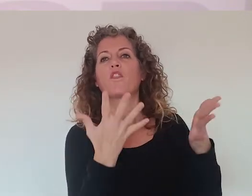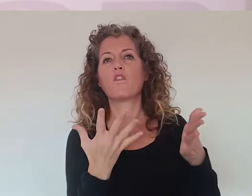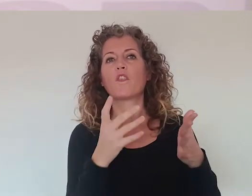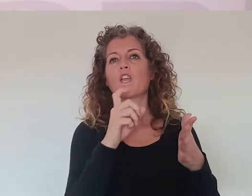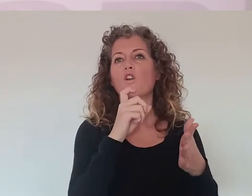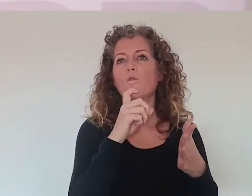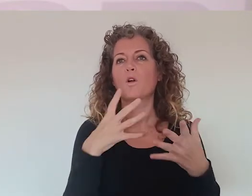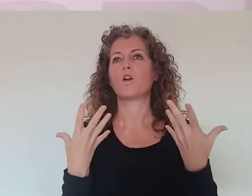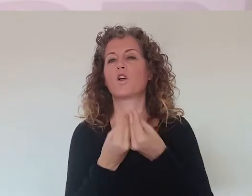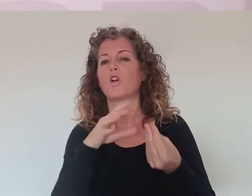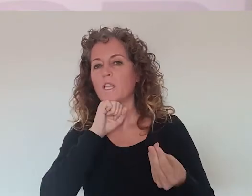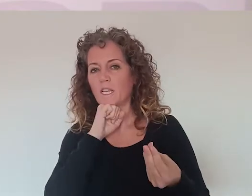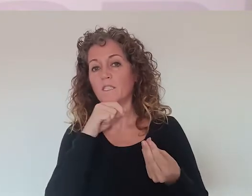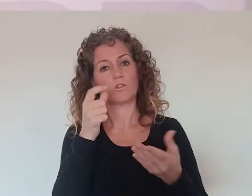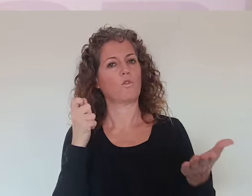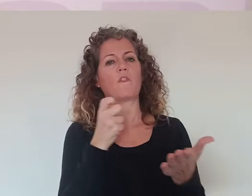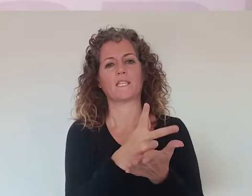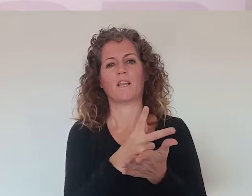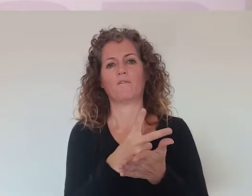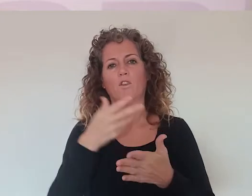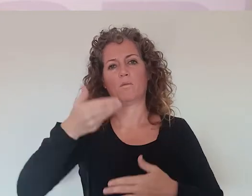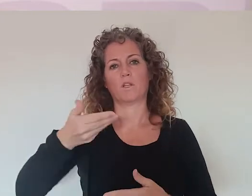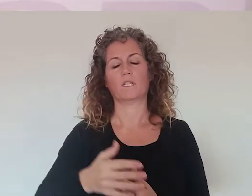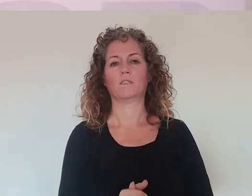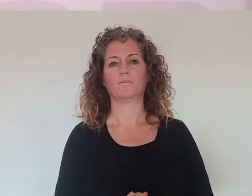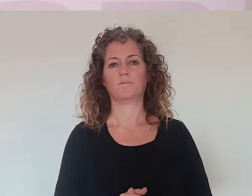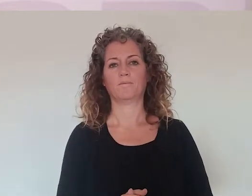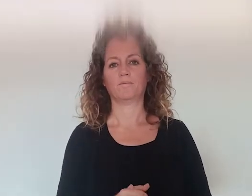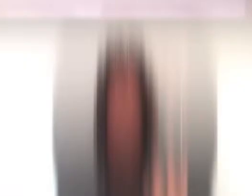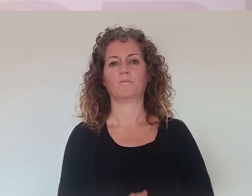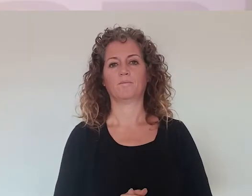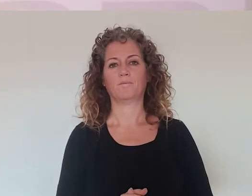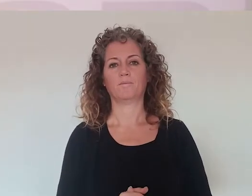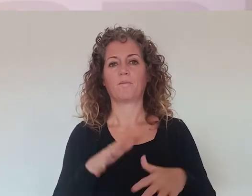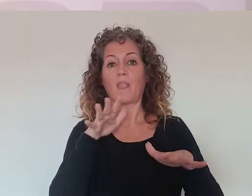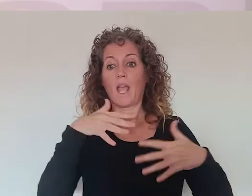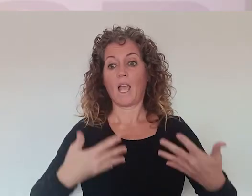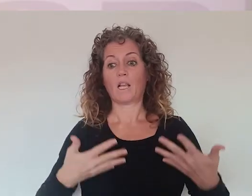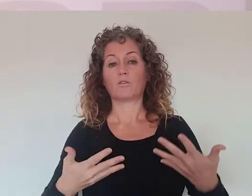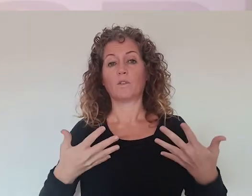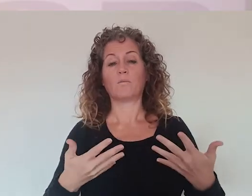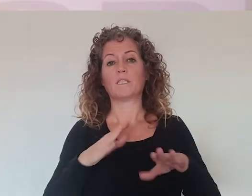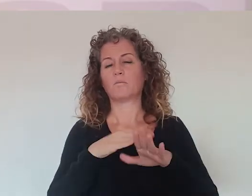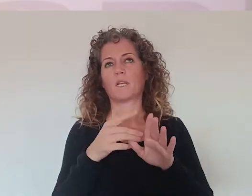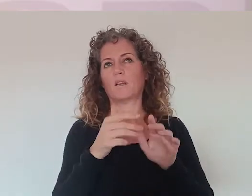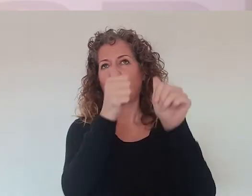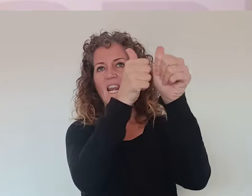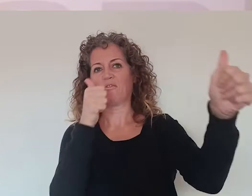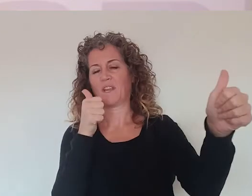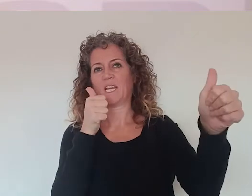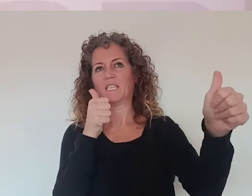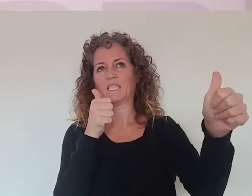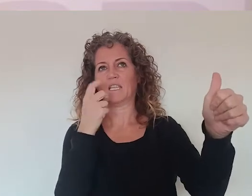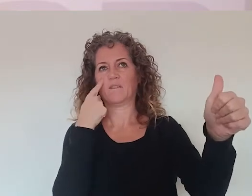cómo y con quién queremos vivir. Y ese es un desafío realmente importante. En este momento, por tenérselo